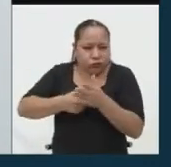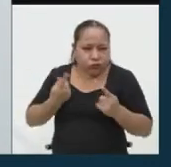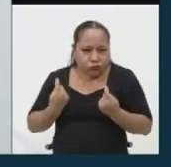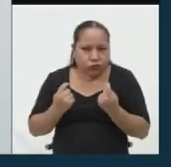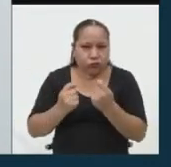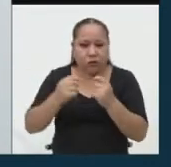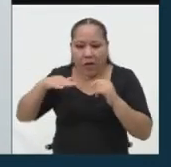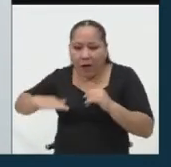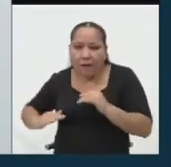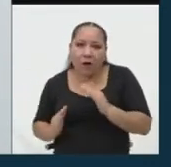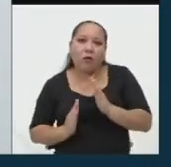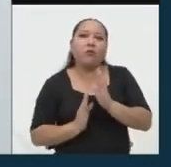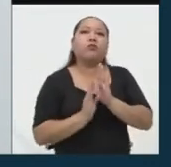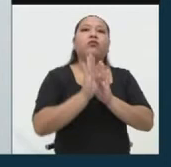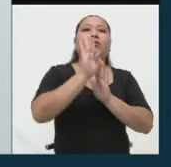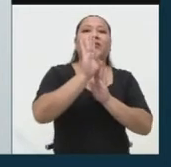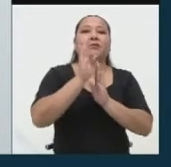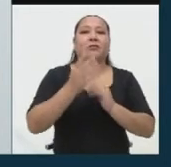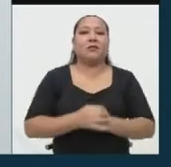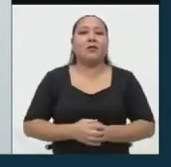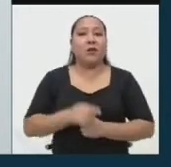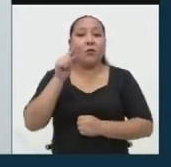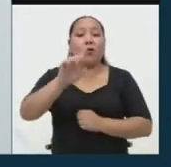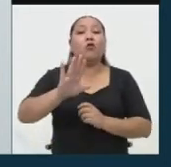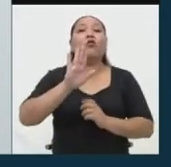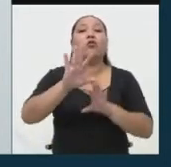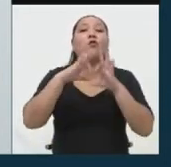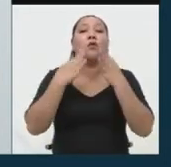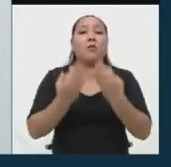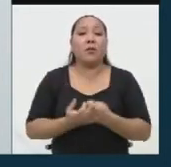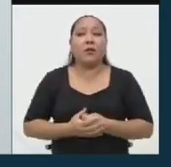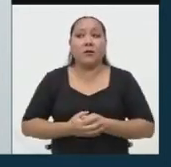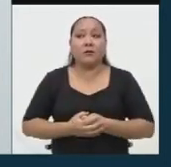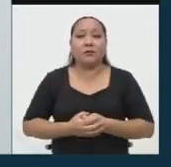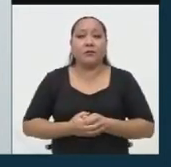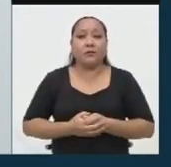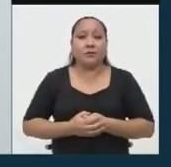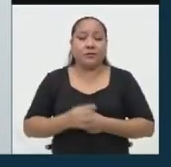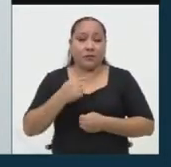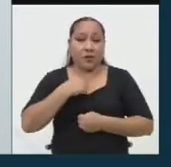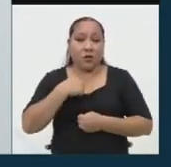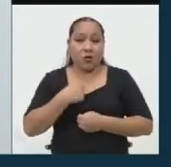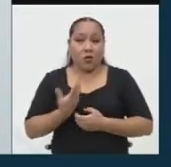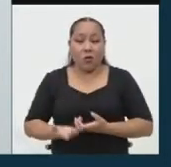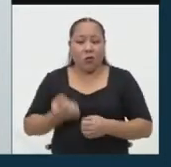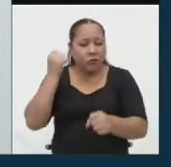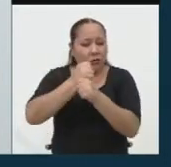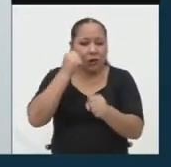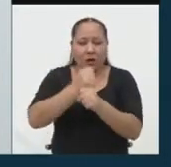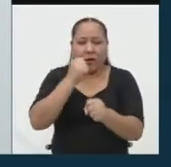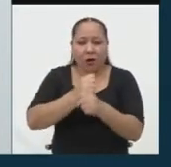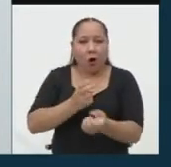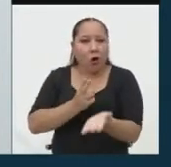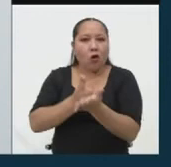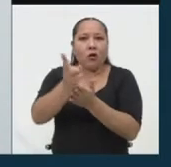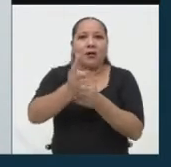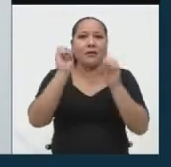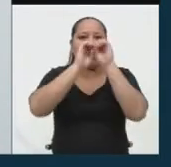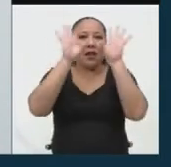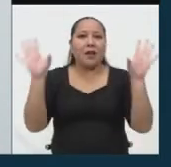que viene de abajo y que ha sabido salir adelante por su familia. Entonces, voy a tener que trabajar con honestidad,